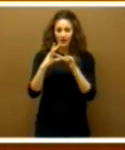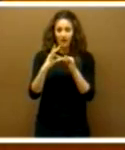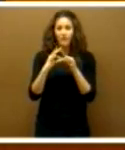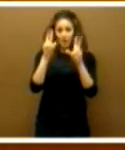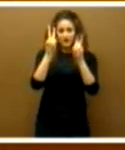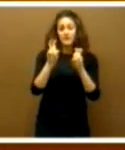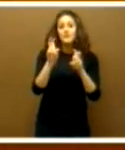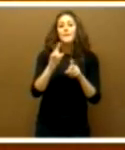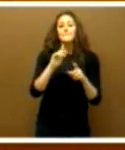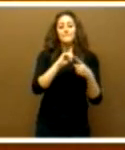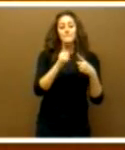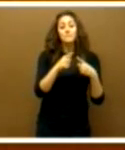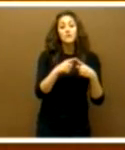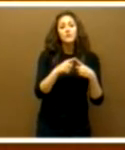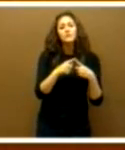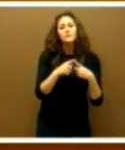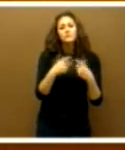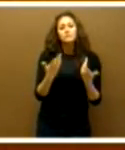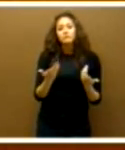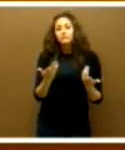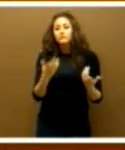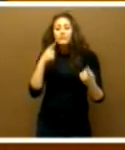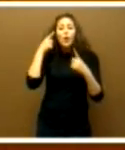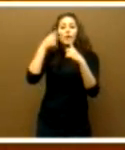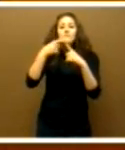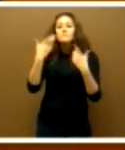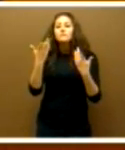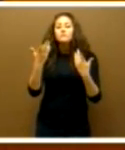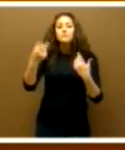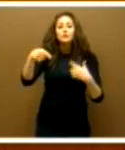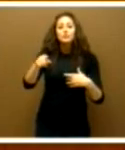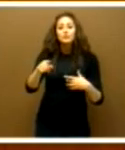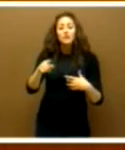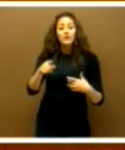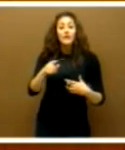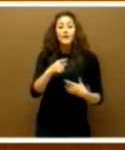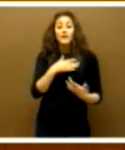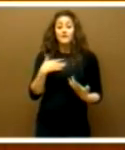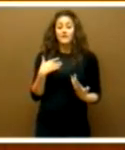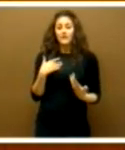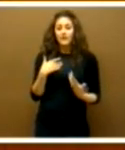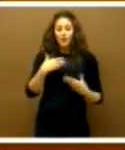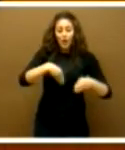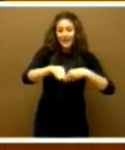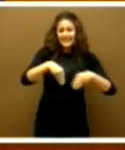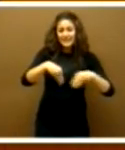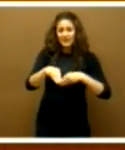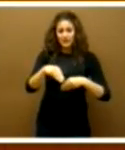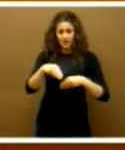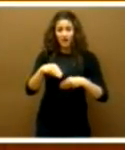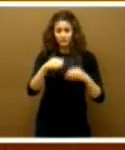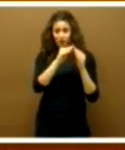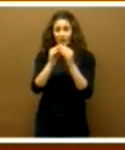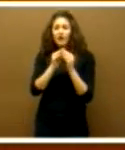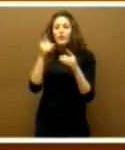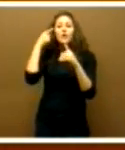Primeramente, ¿por qué o cuál es la meta que ustedes quieren conseguir con esta estrategia de conciliación?